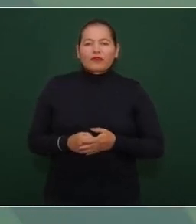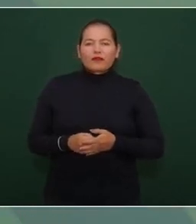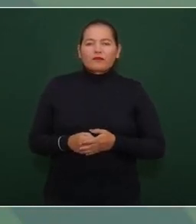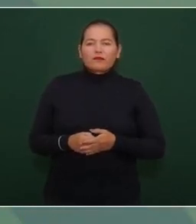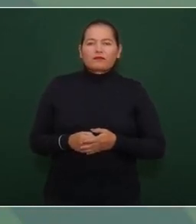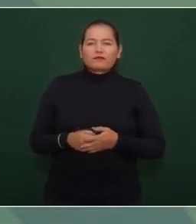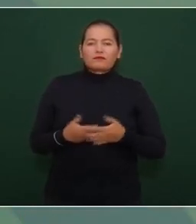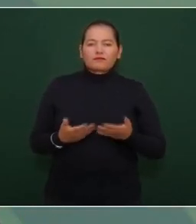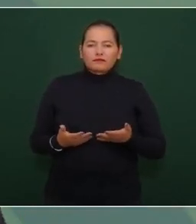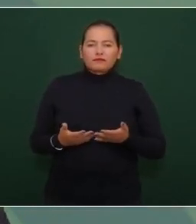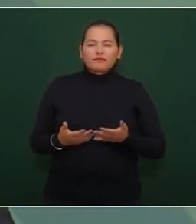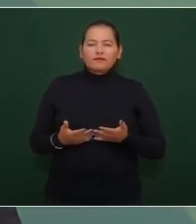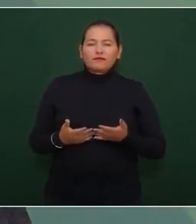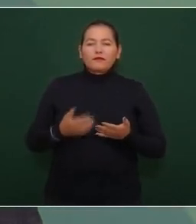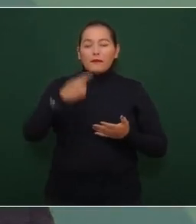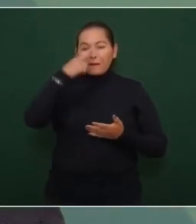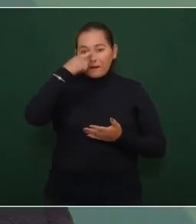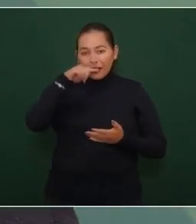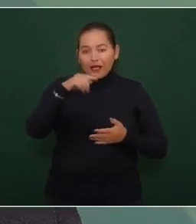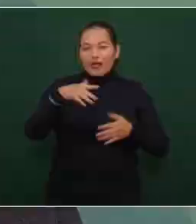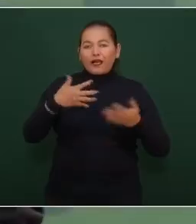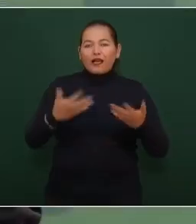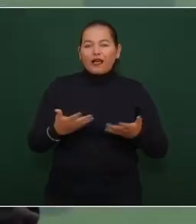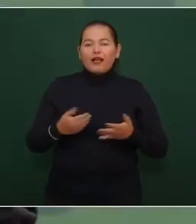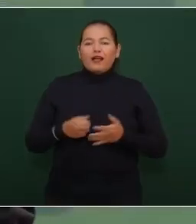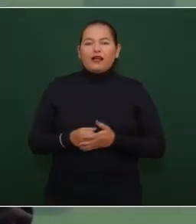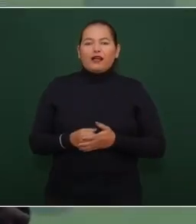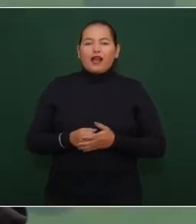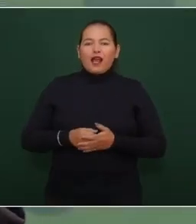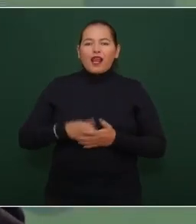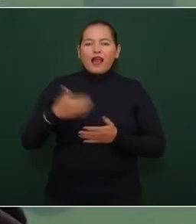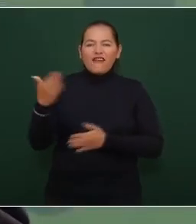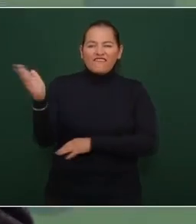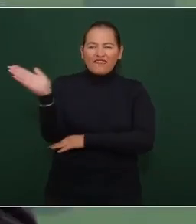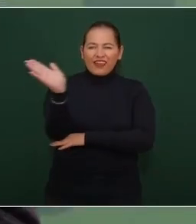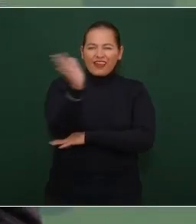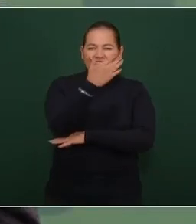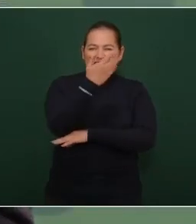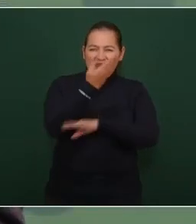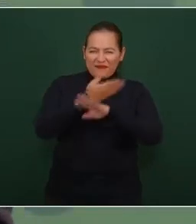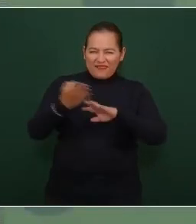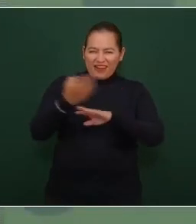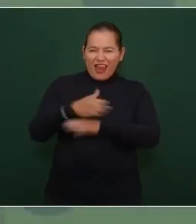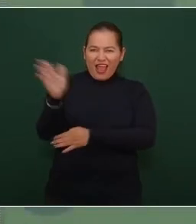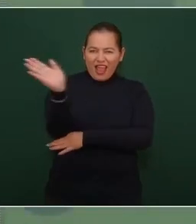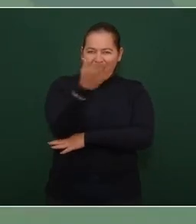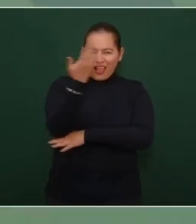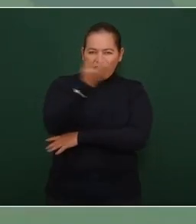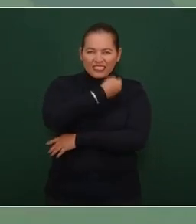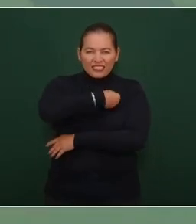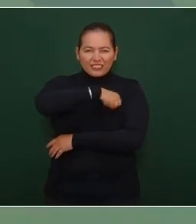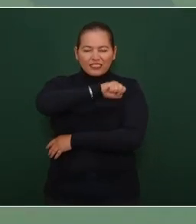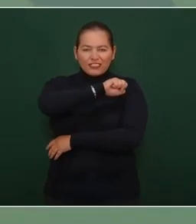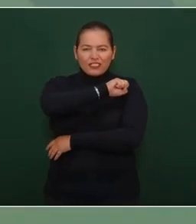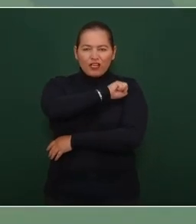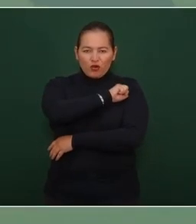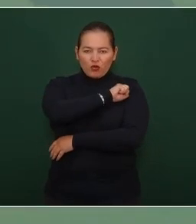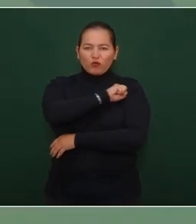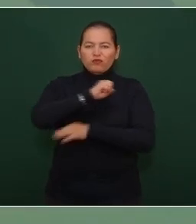a enarbolar a levantar la bandera blanca en materia de salud pública